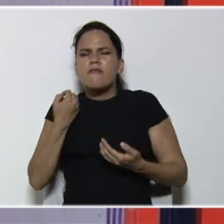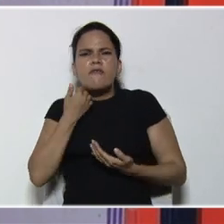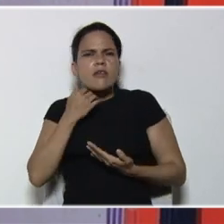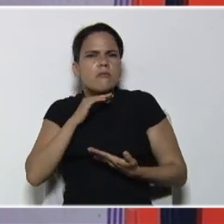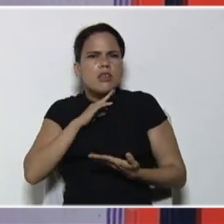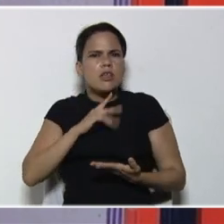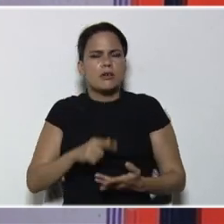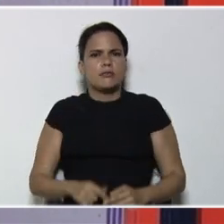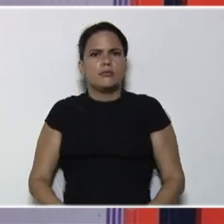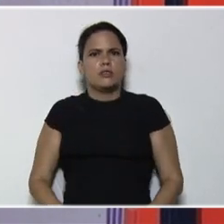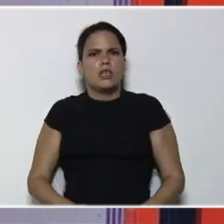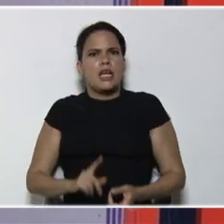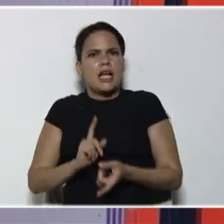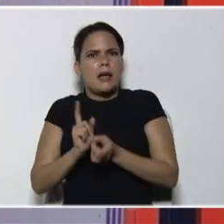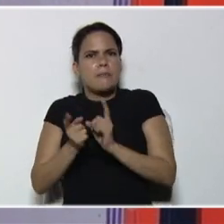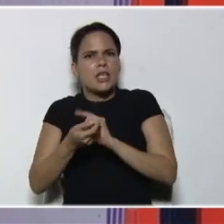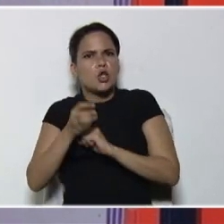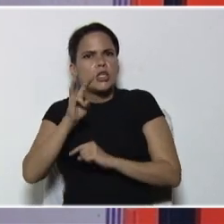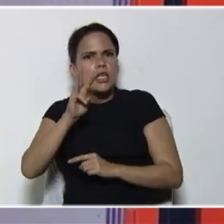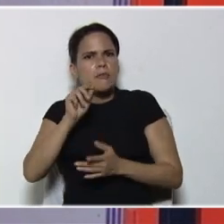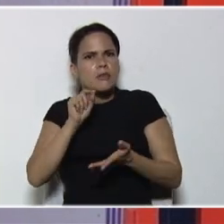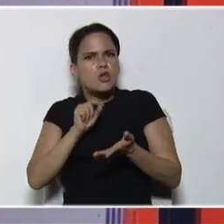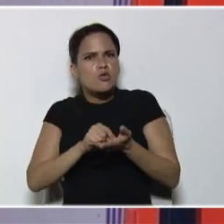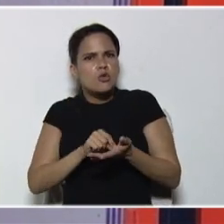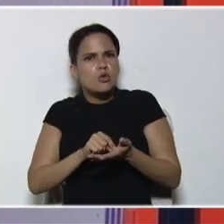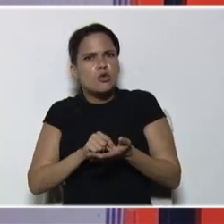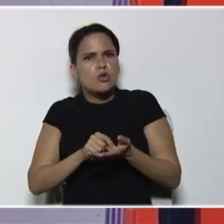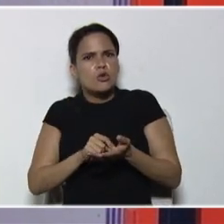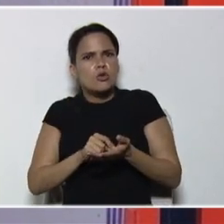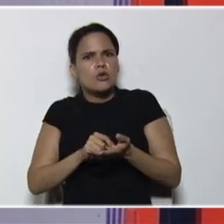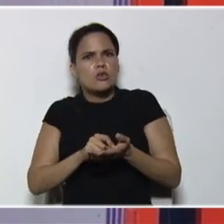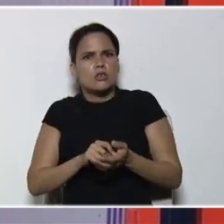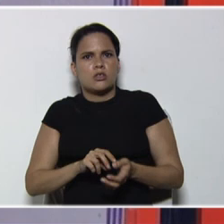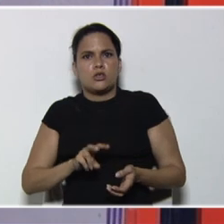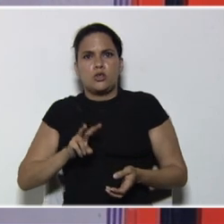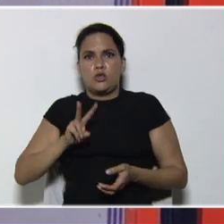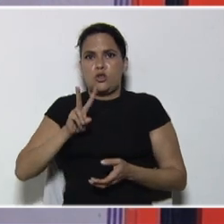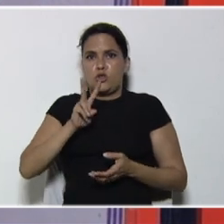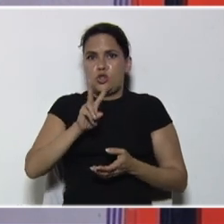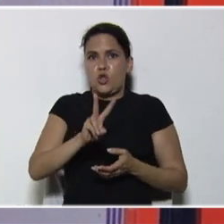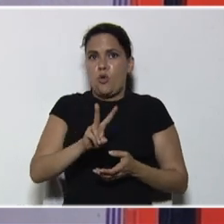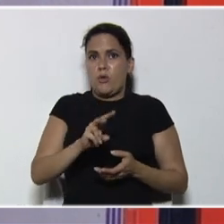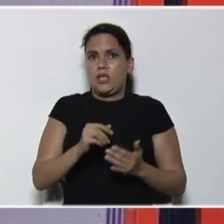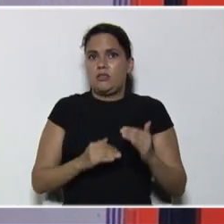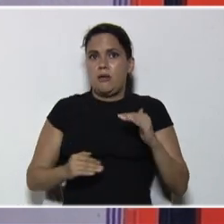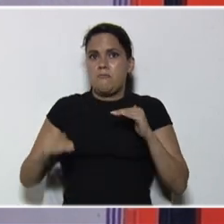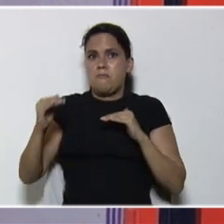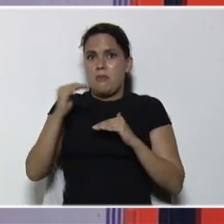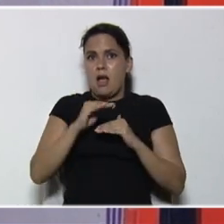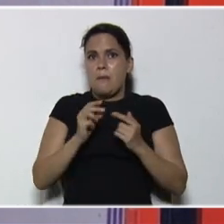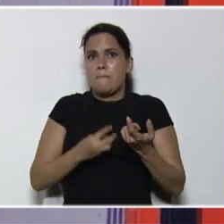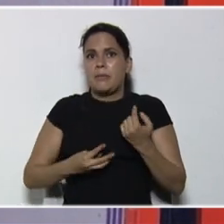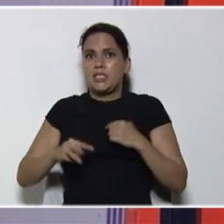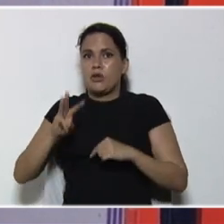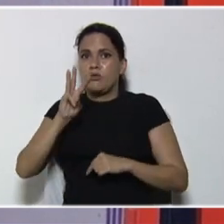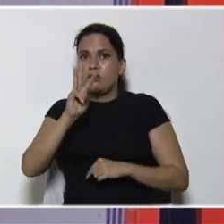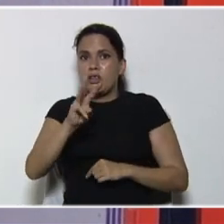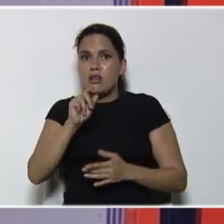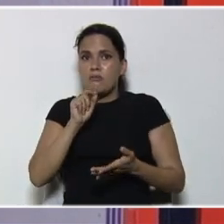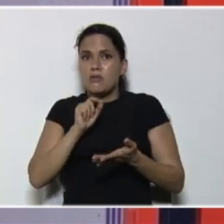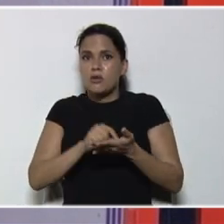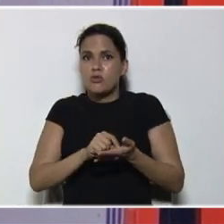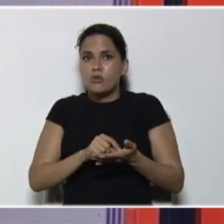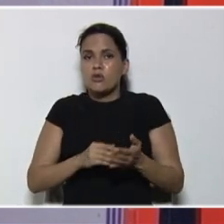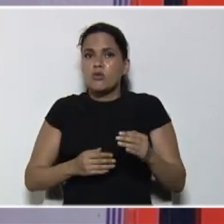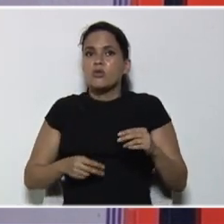pasado tres minutos, ella se duplica, por eso está, este 2 acá, pasado tres minutos, recuerden, se